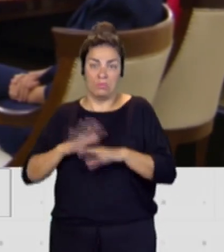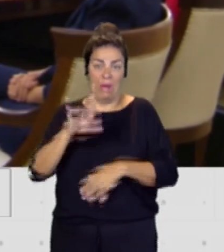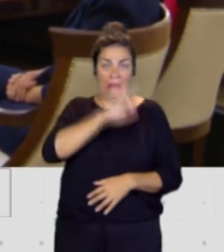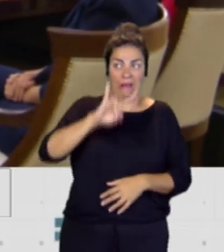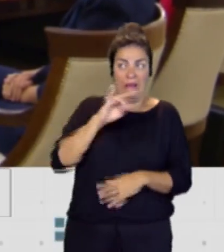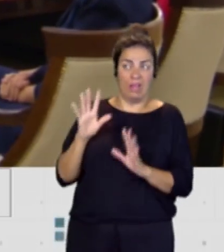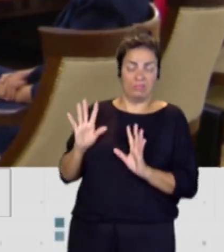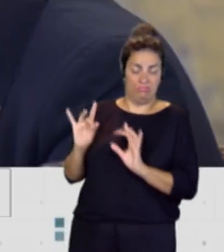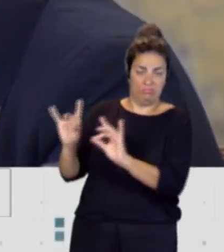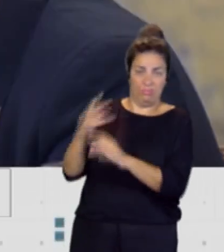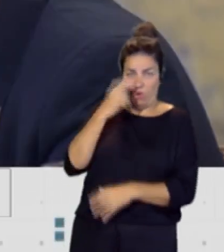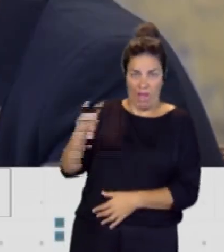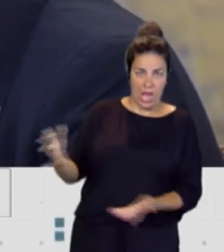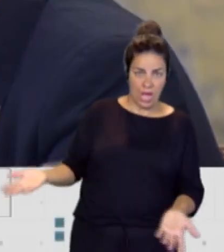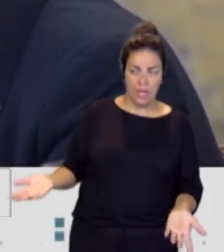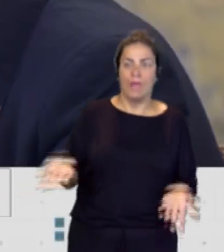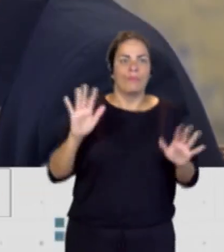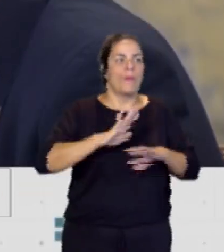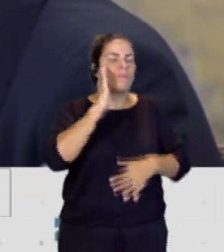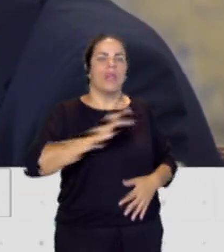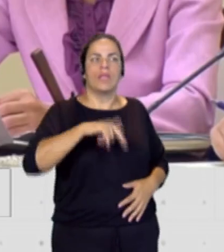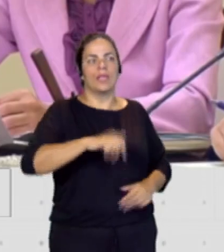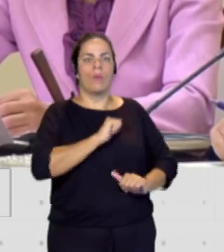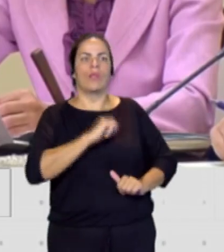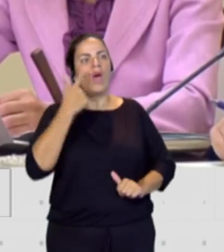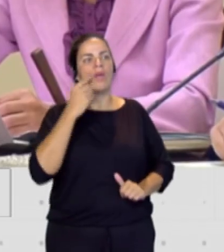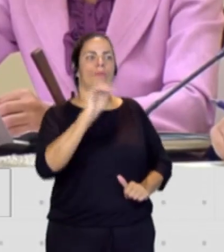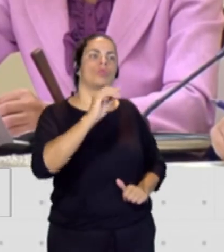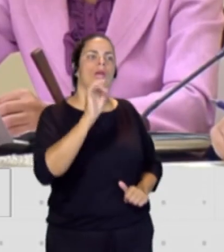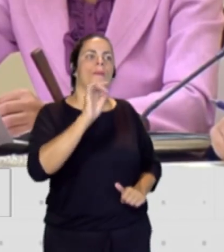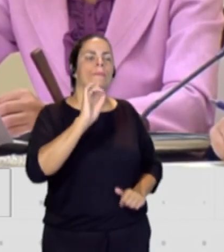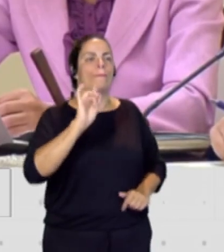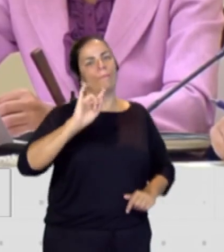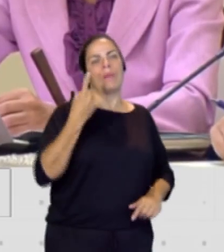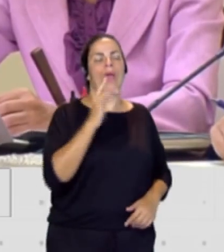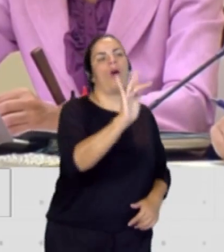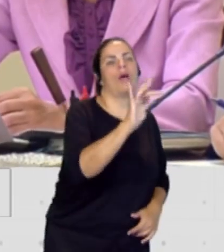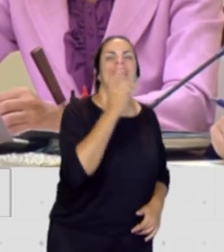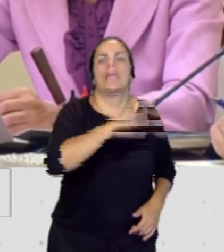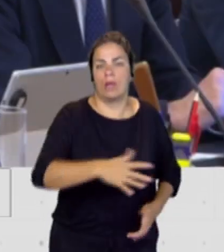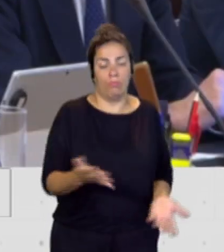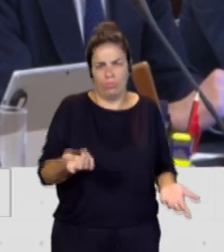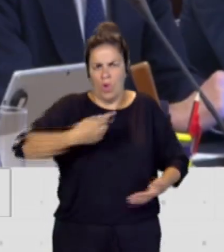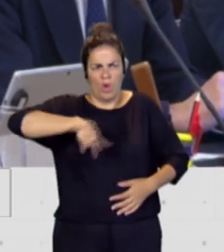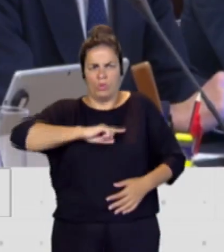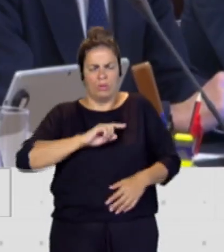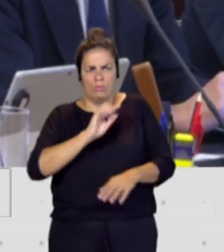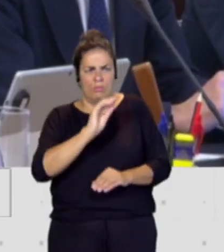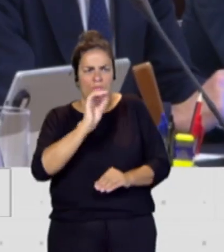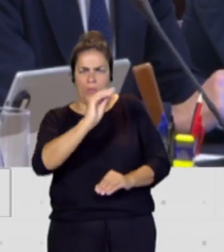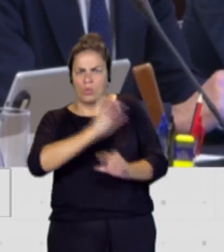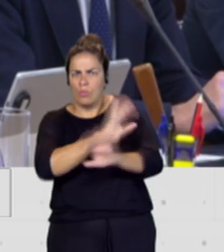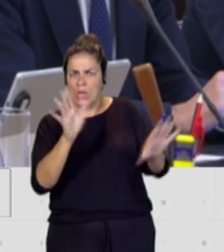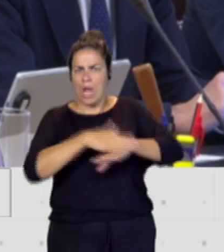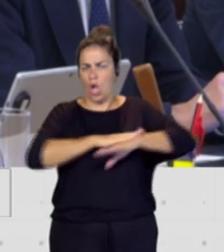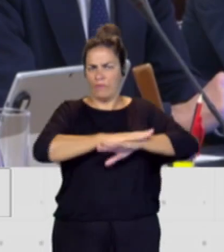Pero aquí parece señora Cierro que estamos esperando a ver quién levanta el teléfono primero, ¿no? No, la cuestión está bastante clara. El Partido Socialista y el gobierno de España han hecho